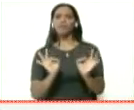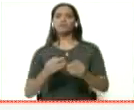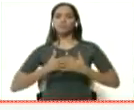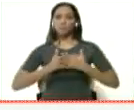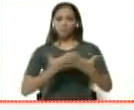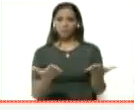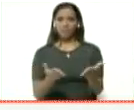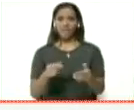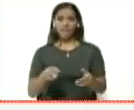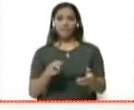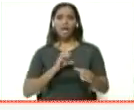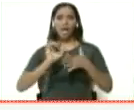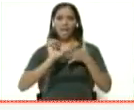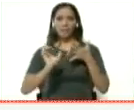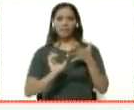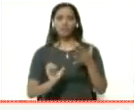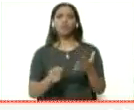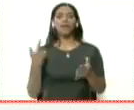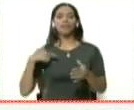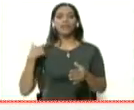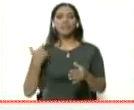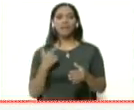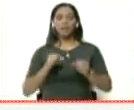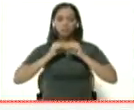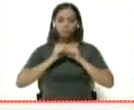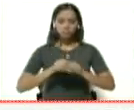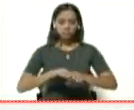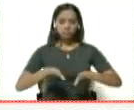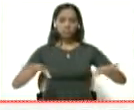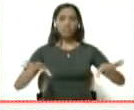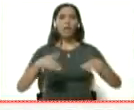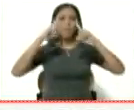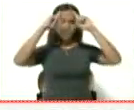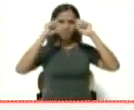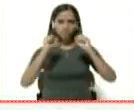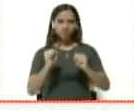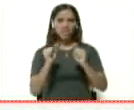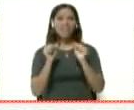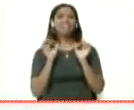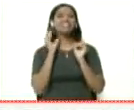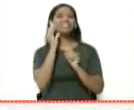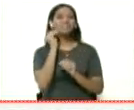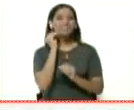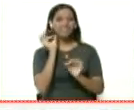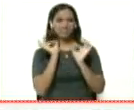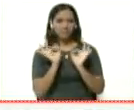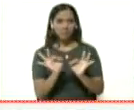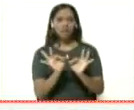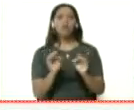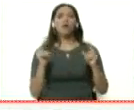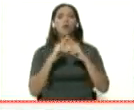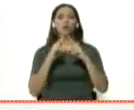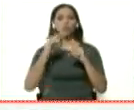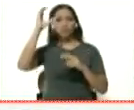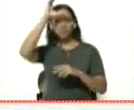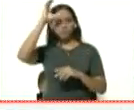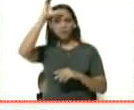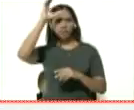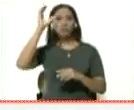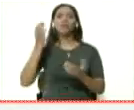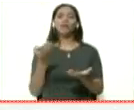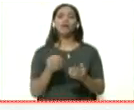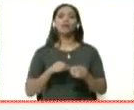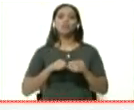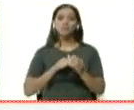parte de estos insumos que además contarán con el despliegue de expertos en la materia, en el conocimiento y que han dado importantes avances en la República